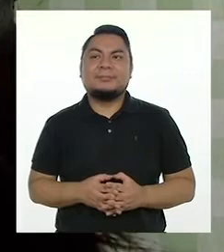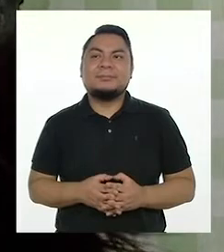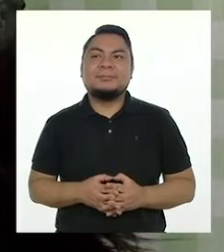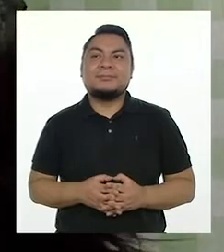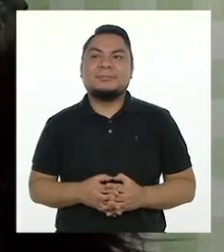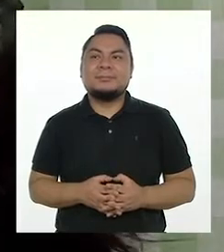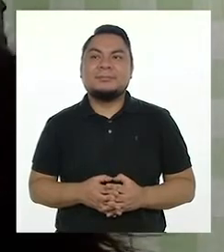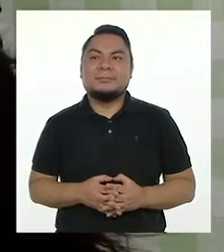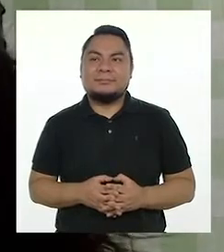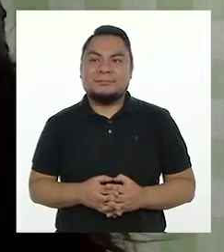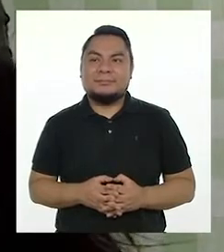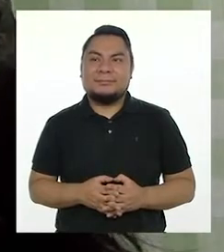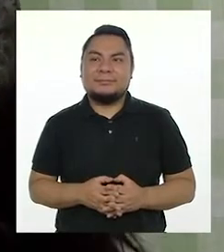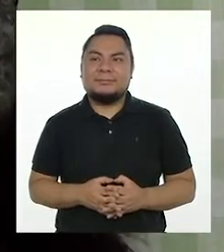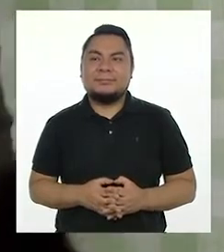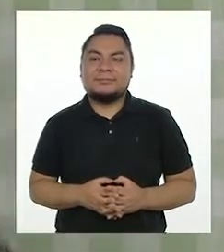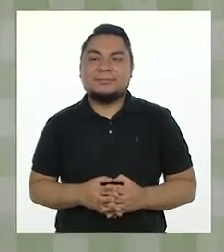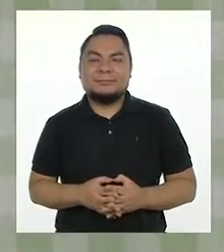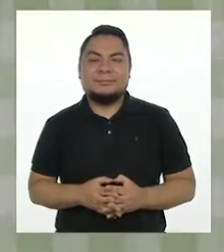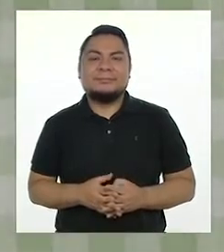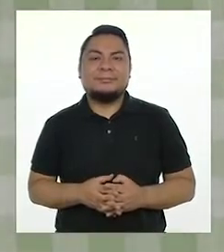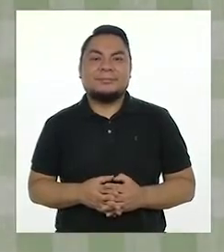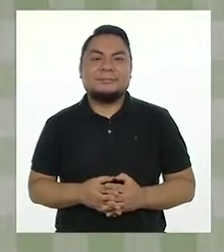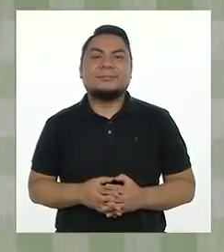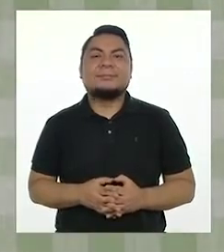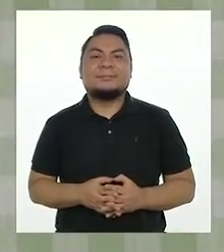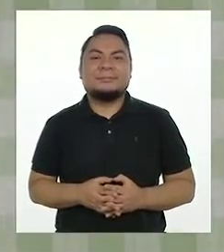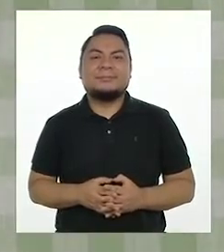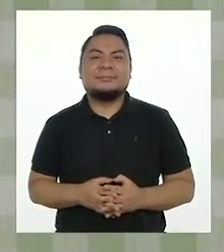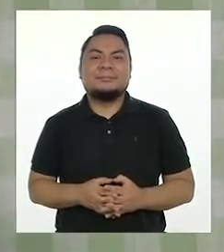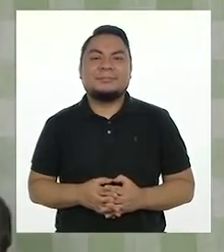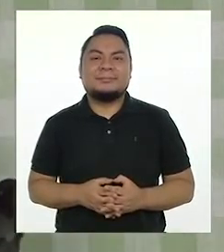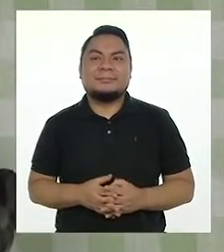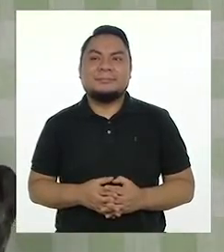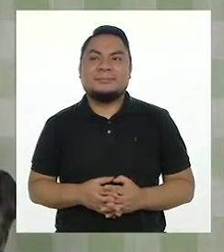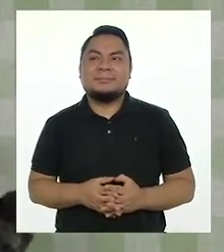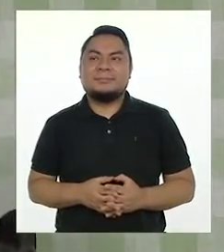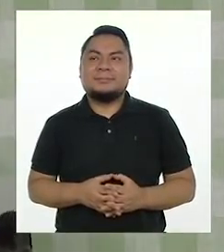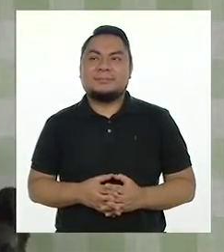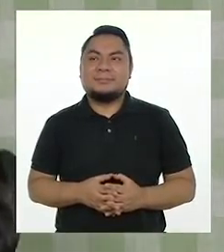¡ cherishar el bastante caldo! ¡Ana! En